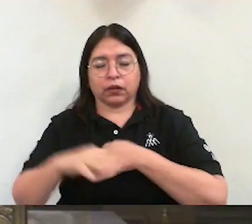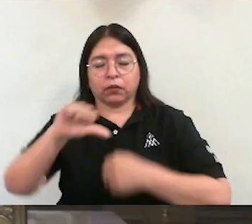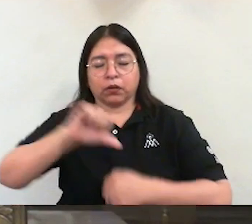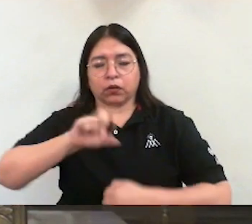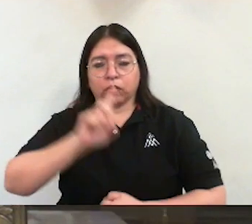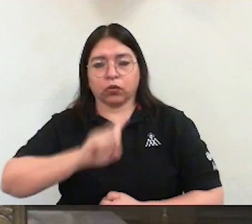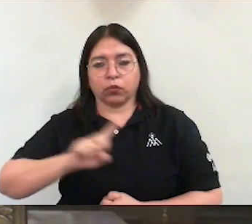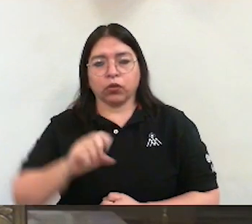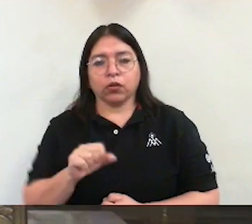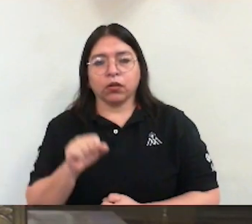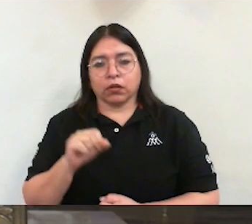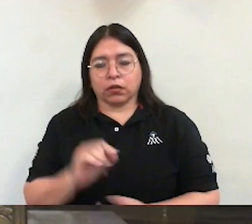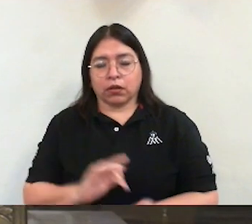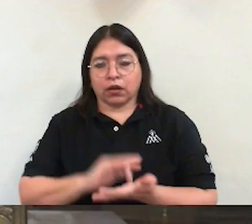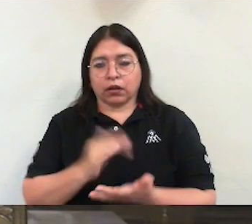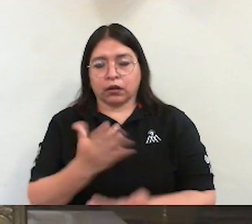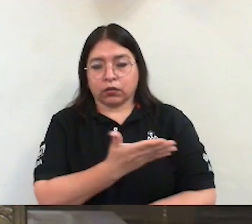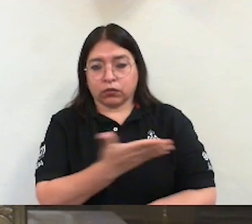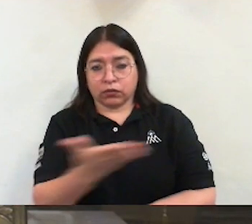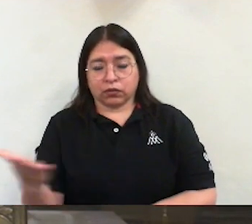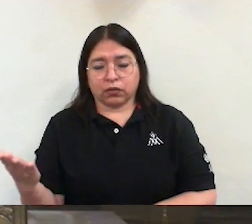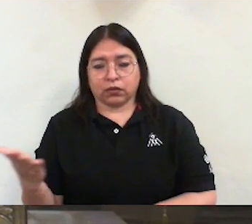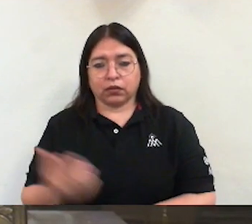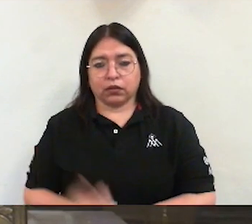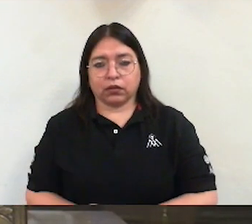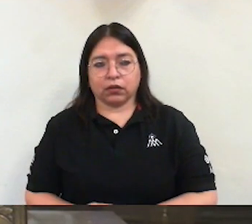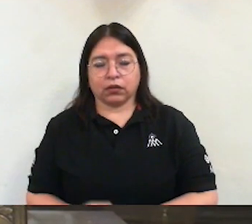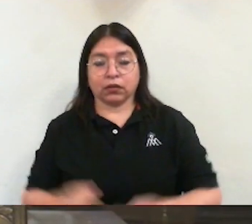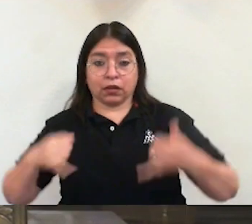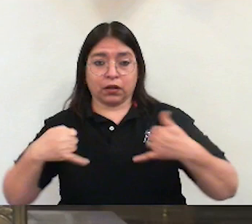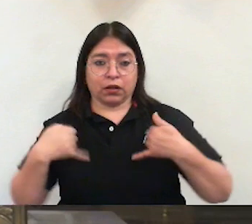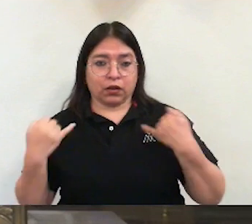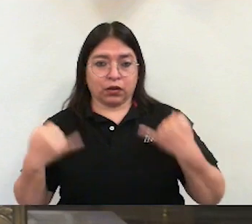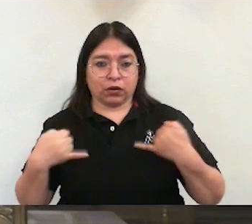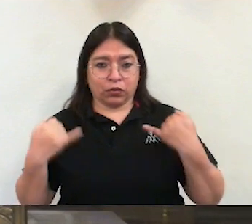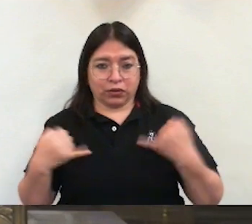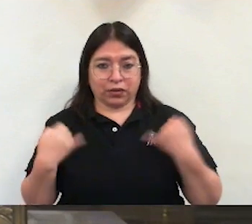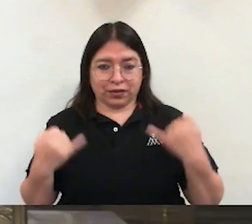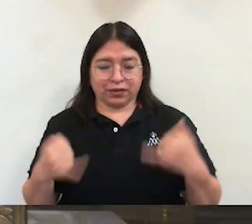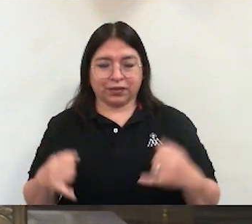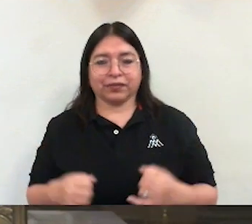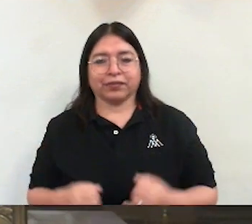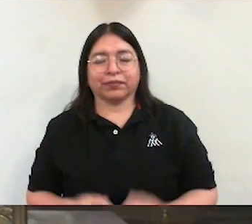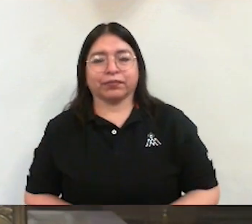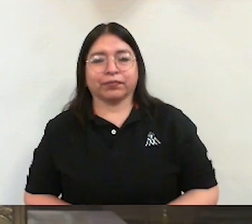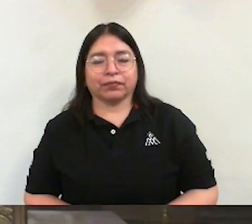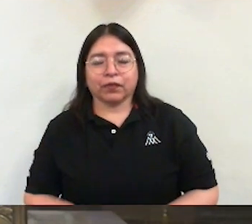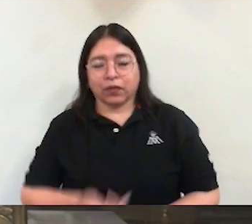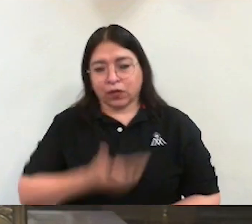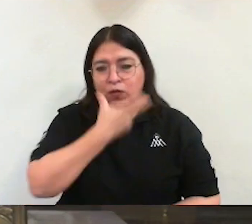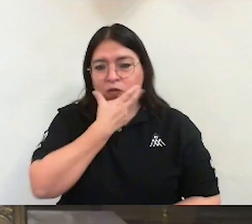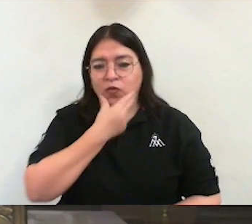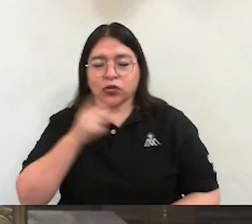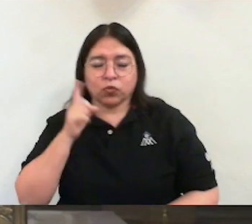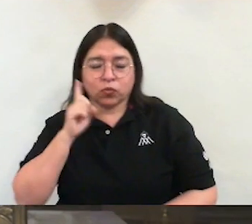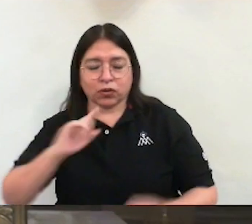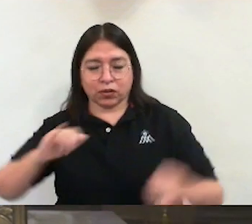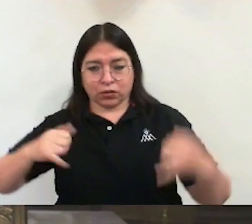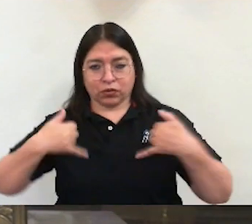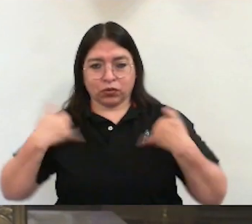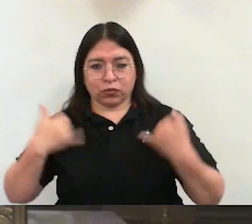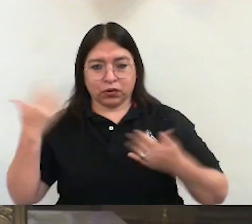Agradezco la presencia de los jóvenes, de las jóvenes que hoy se confirman